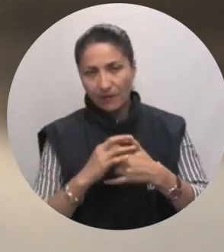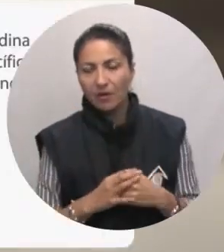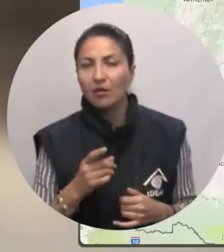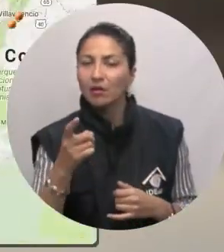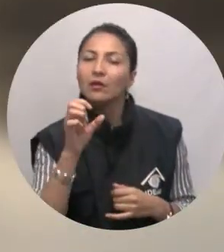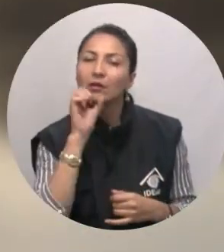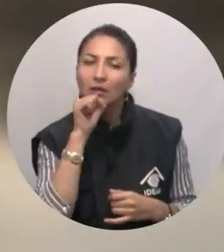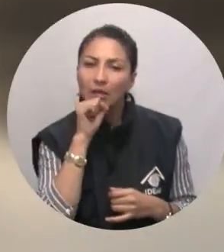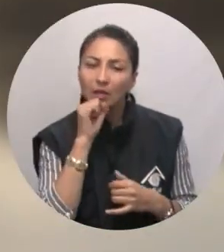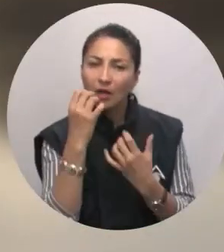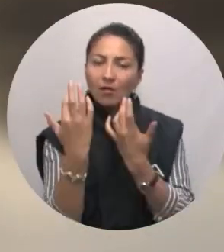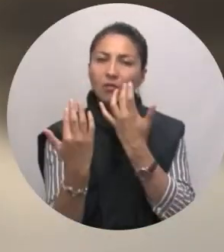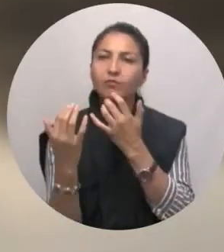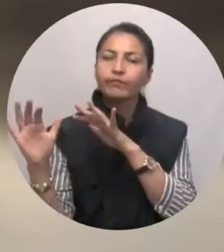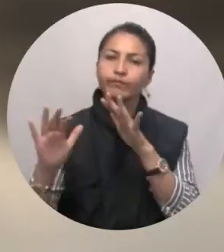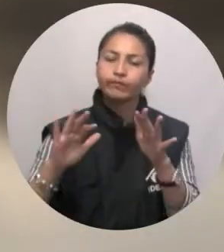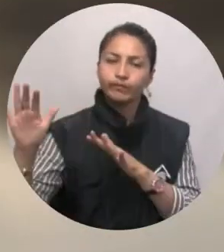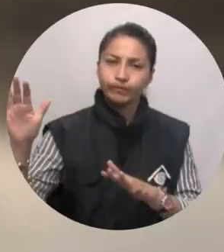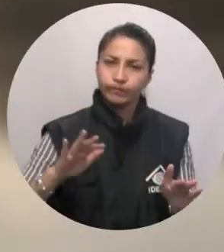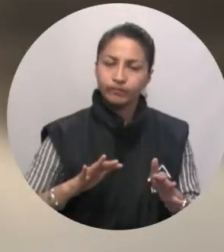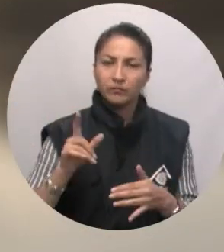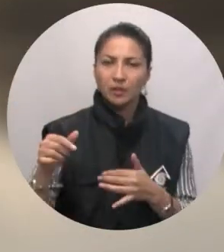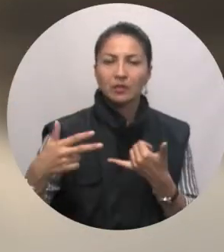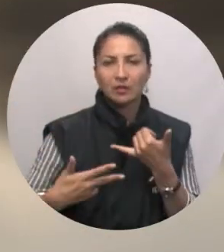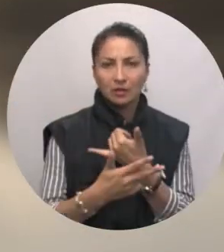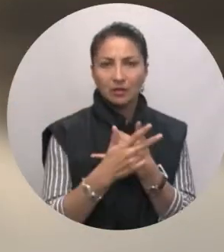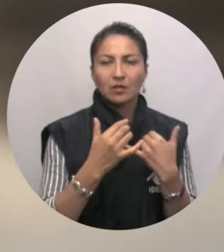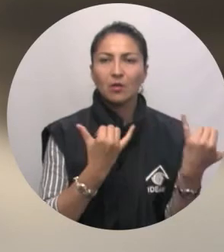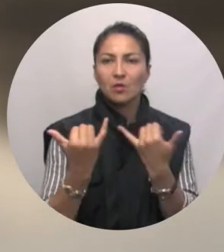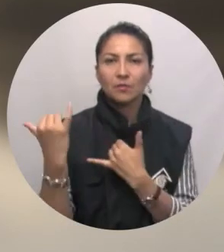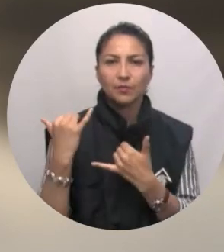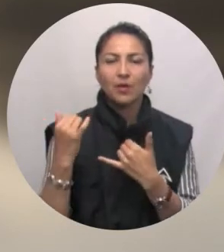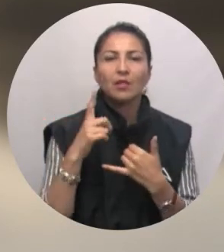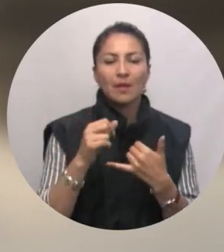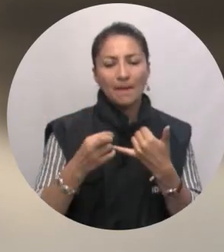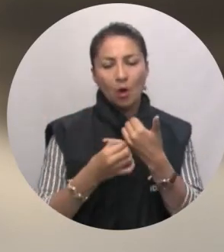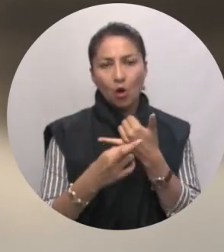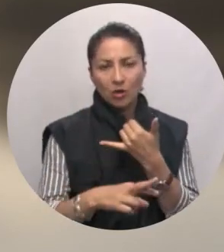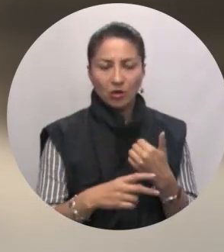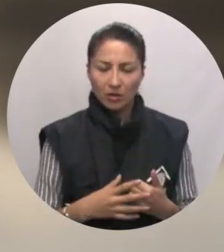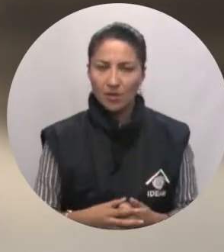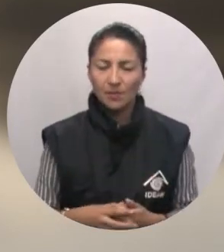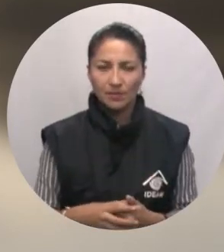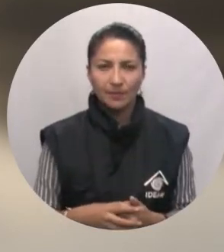Alerta naranja por rumbes localizados en las regiones andina del Pacífico y la Orinoquía.